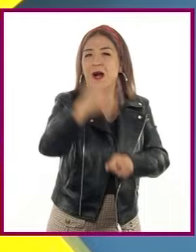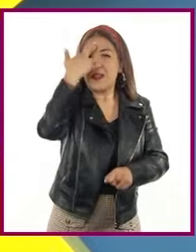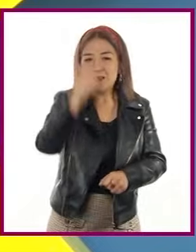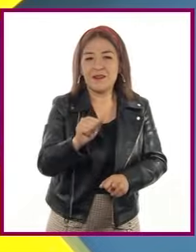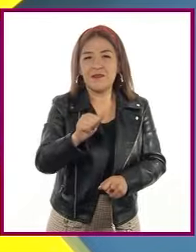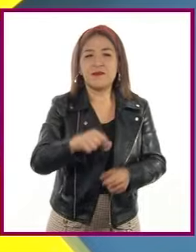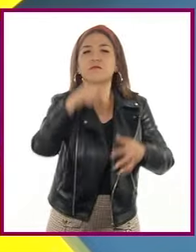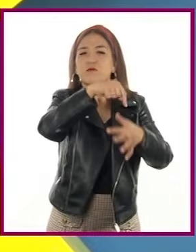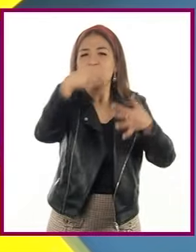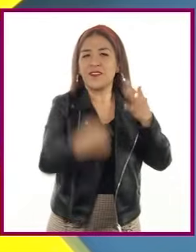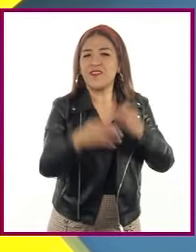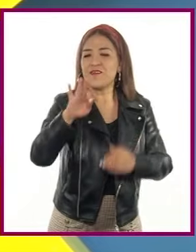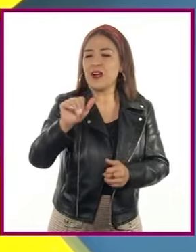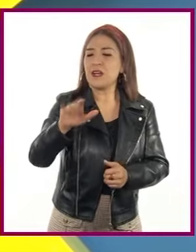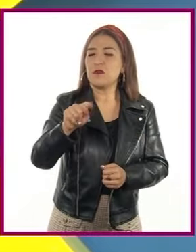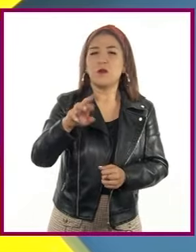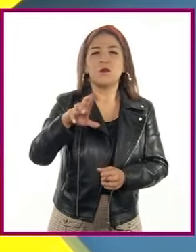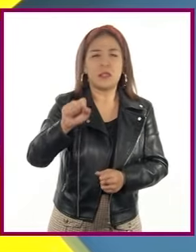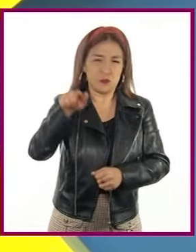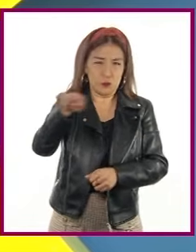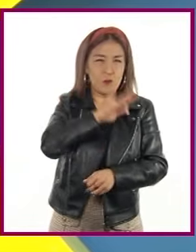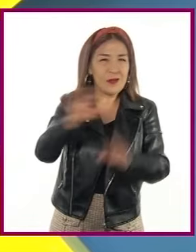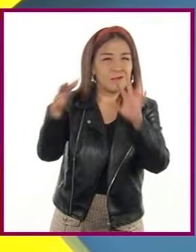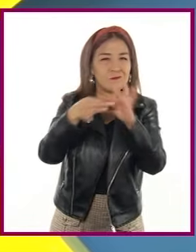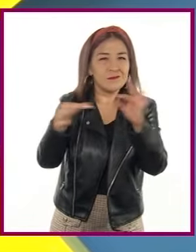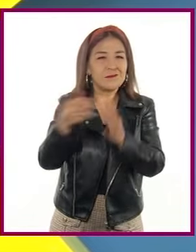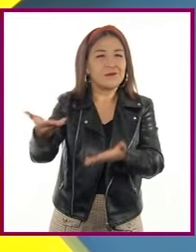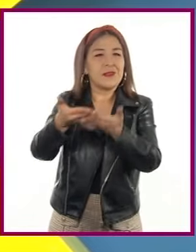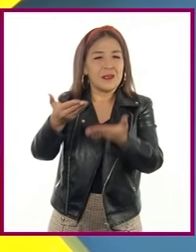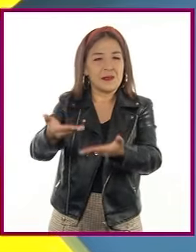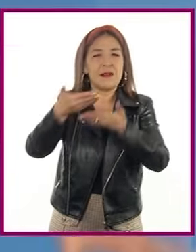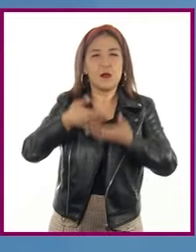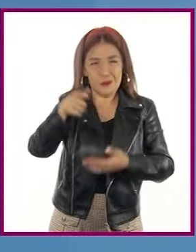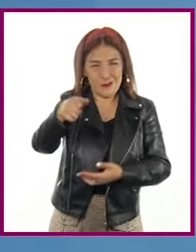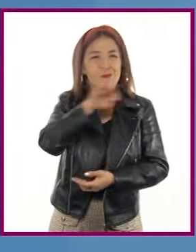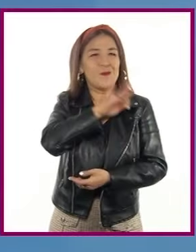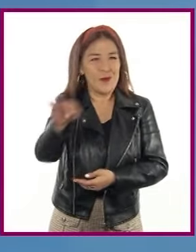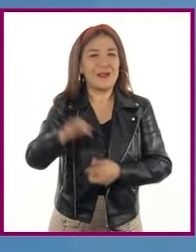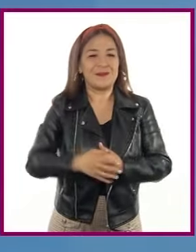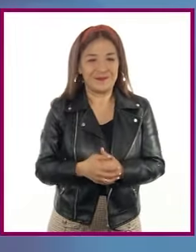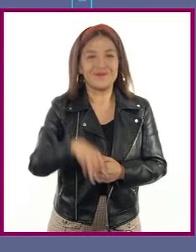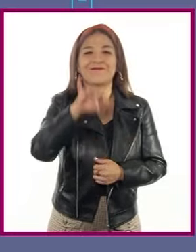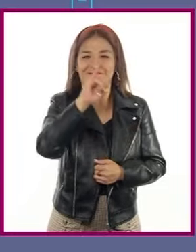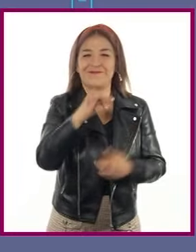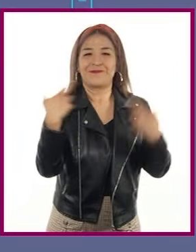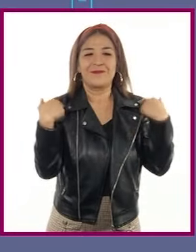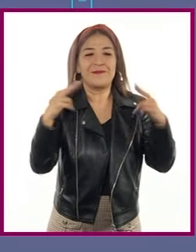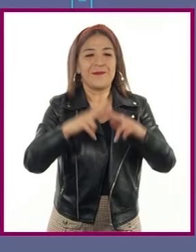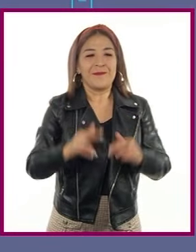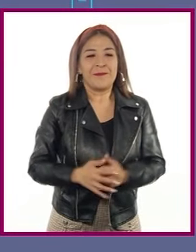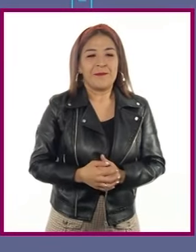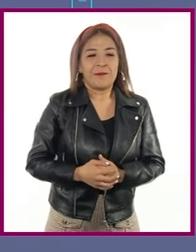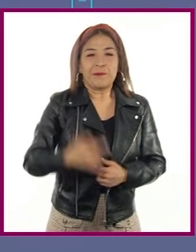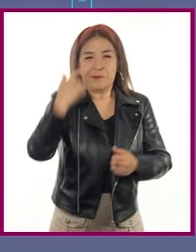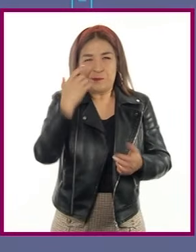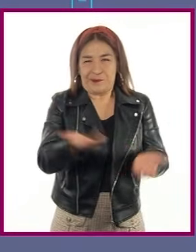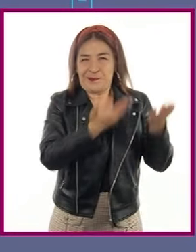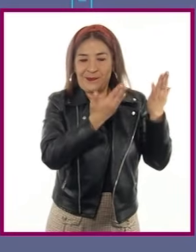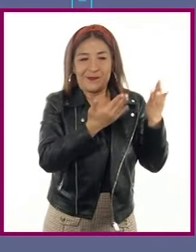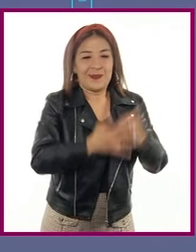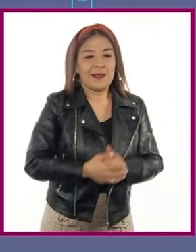¿Nos ayudas con algunos ejemplos? ¿Te parece? ¡Tú puedes! Por supuesto, maestro. Veamos.